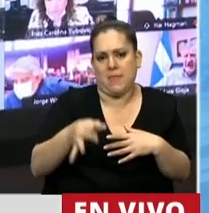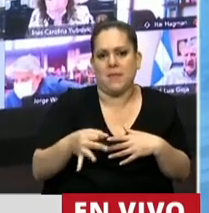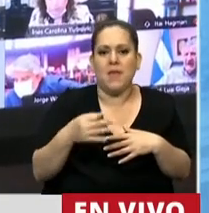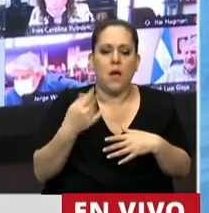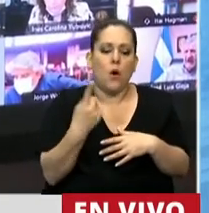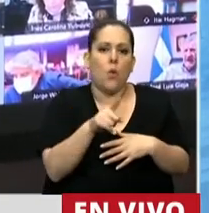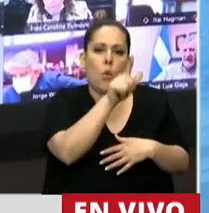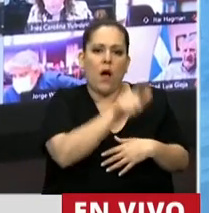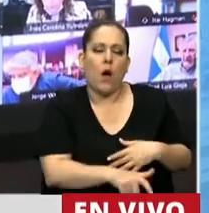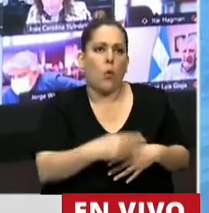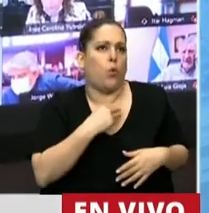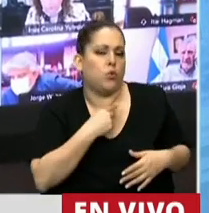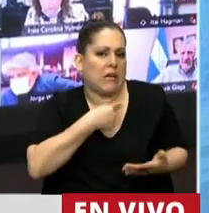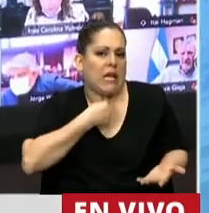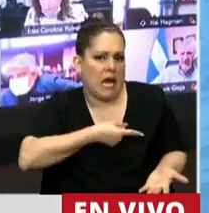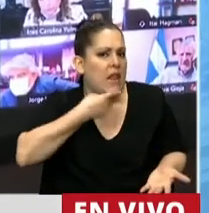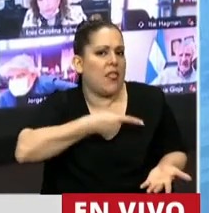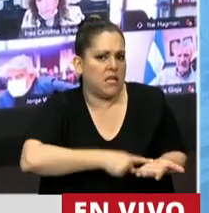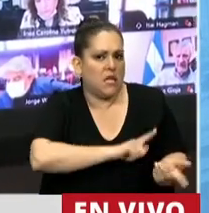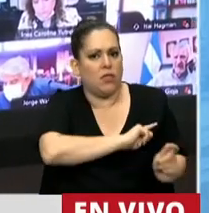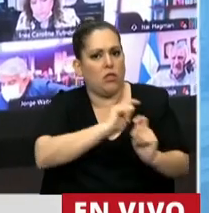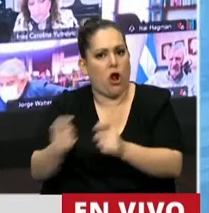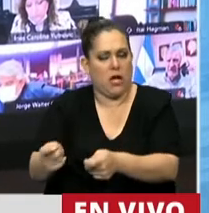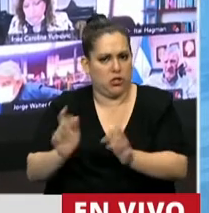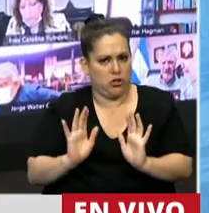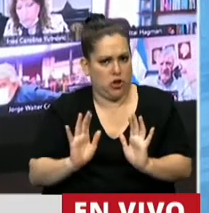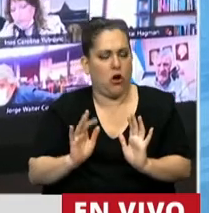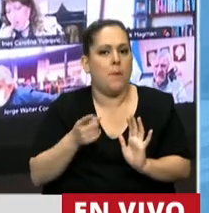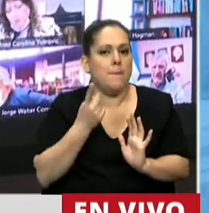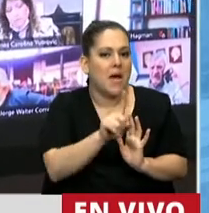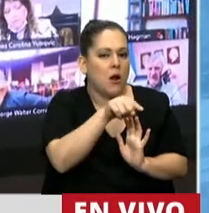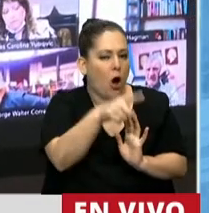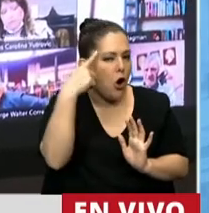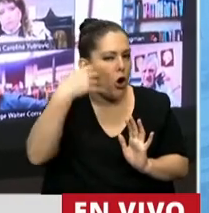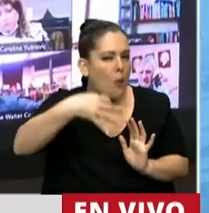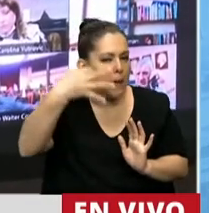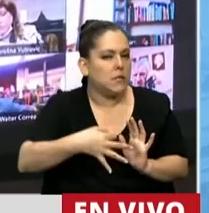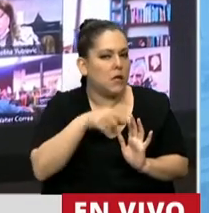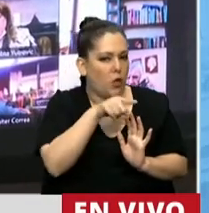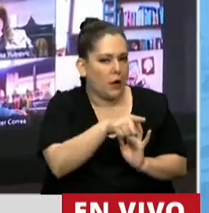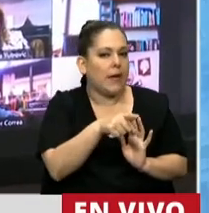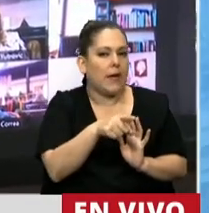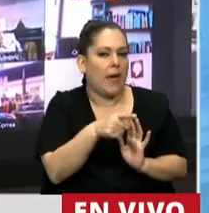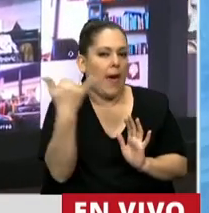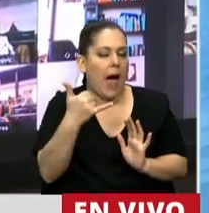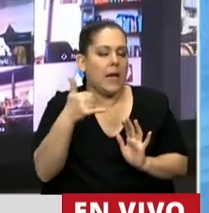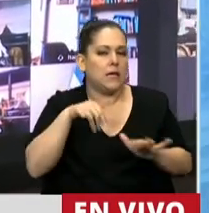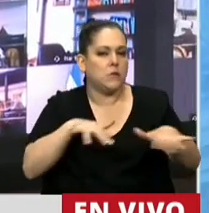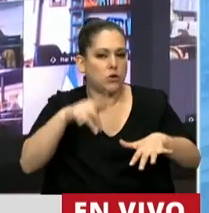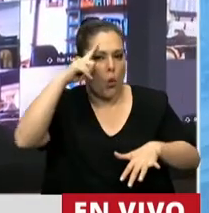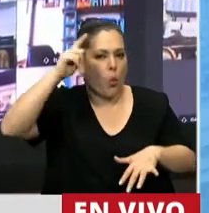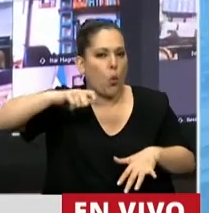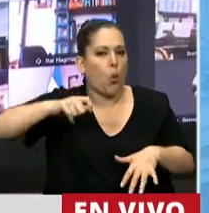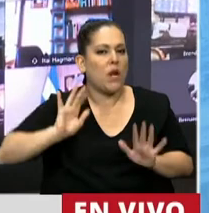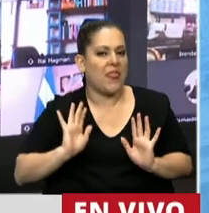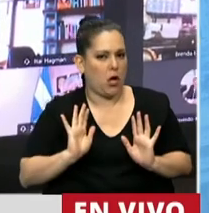del donante de beneficiar al donatario a partir del convencimiento de que realiza un acto jurídico con la